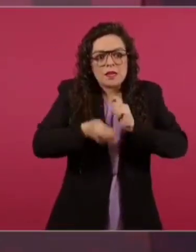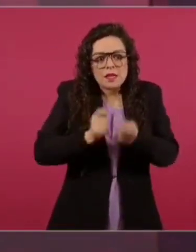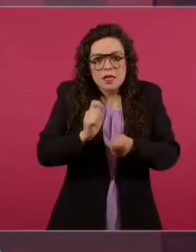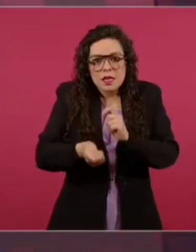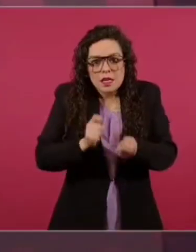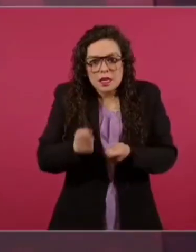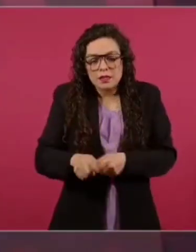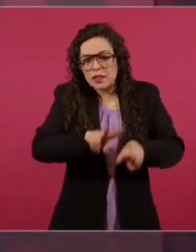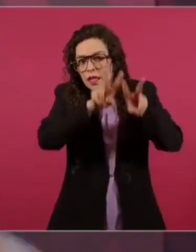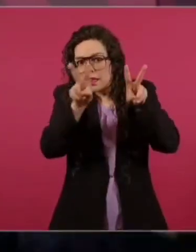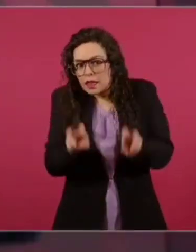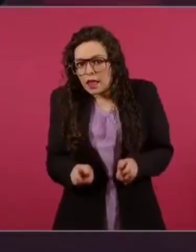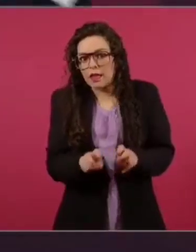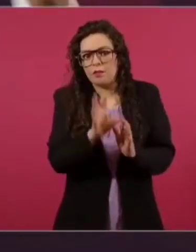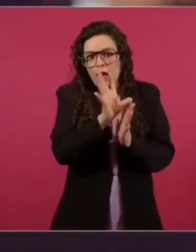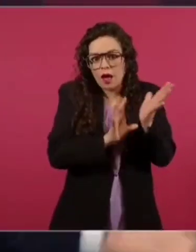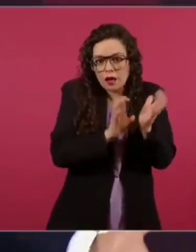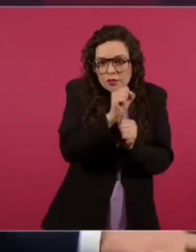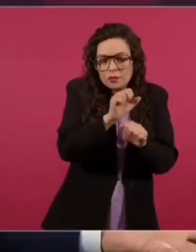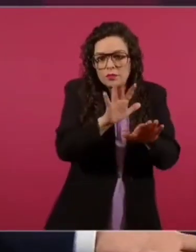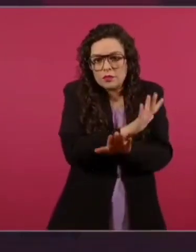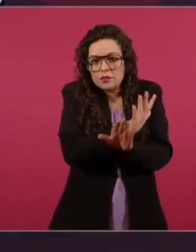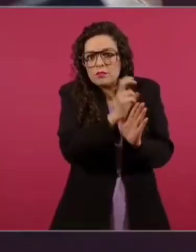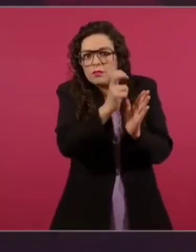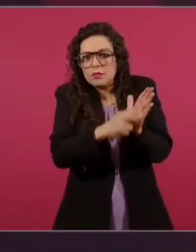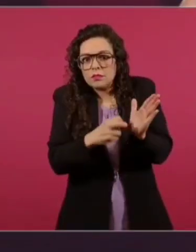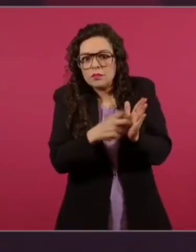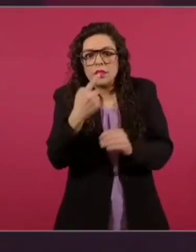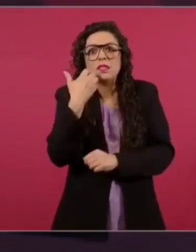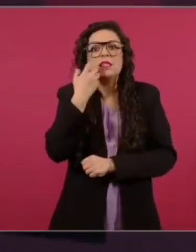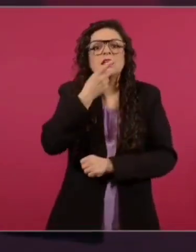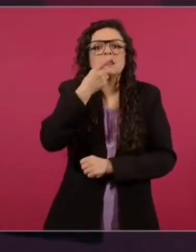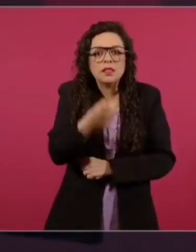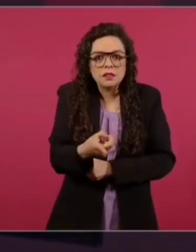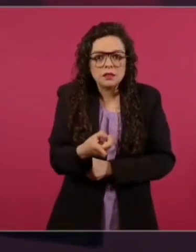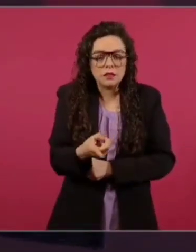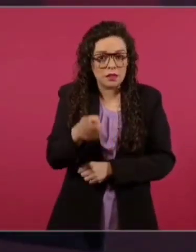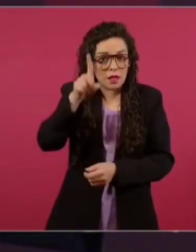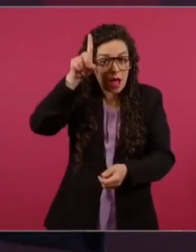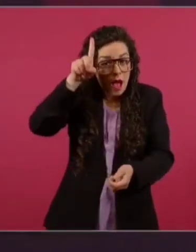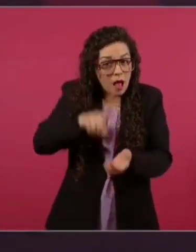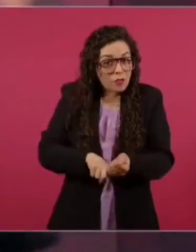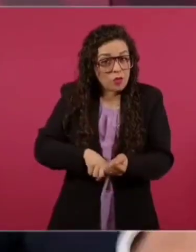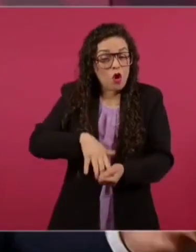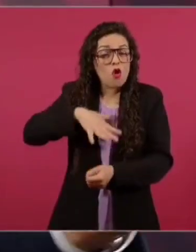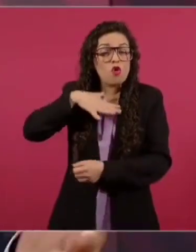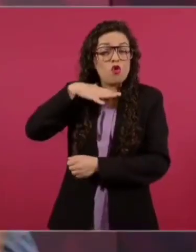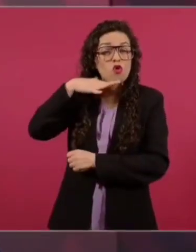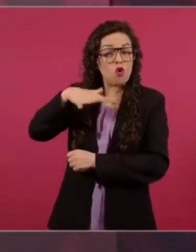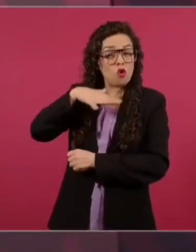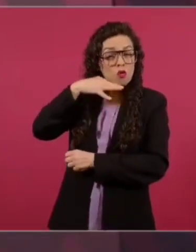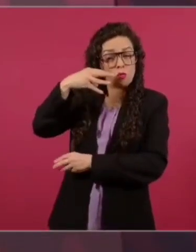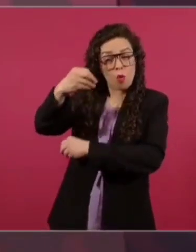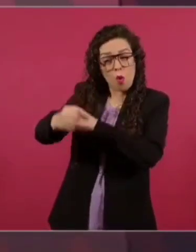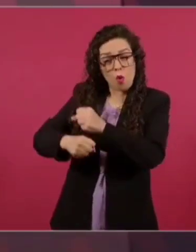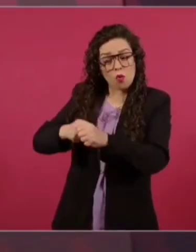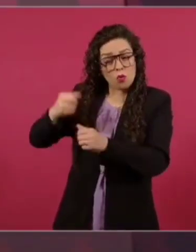reforma? Significa limpiar esa corrupción. Que nunca más